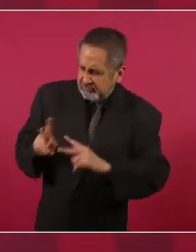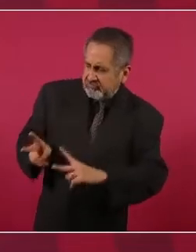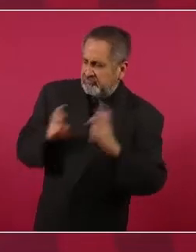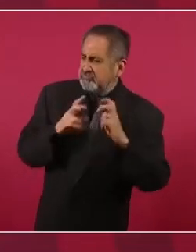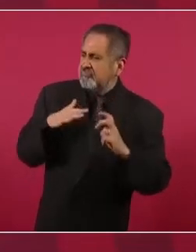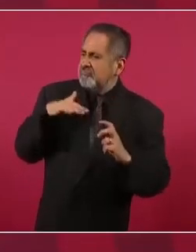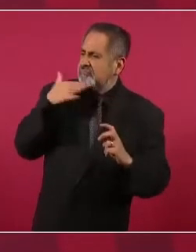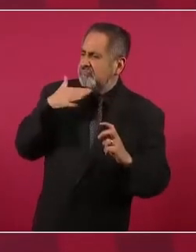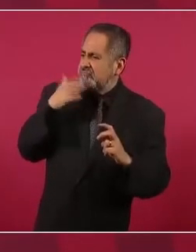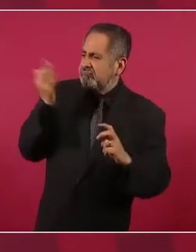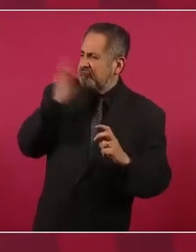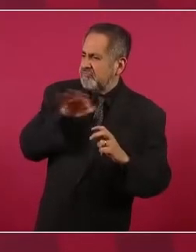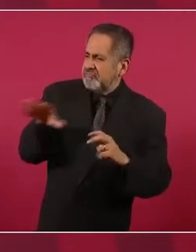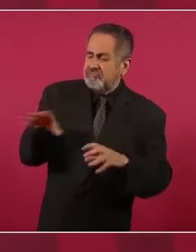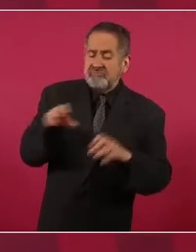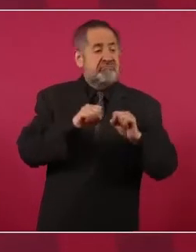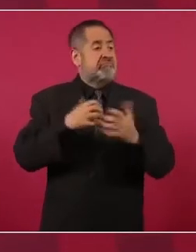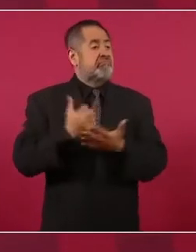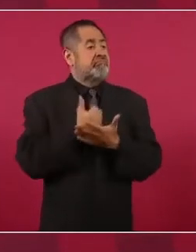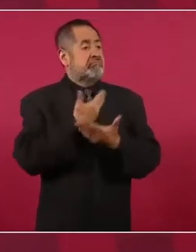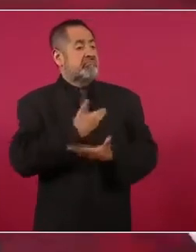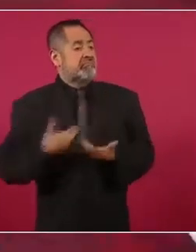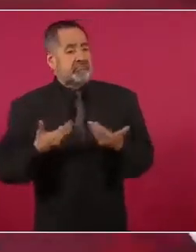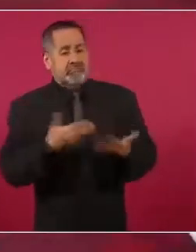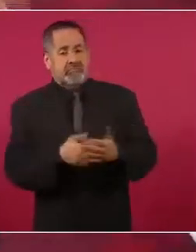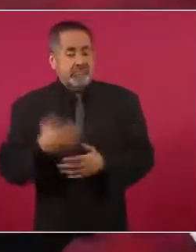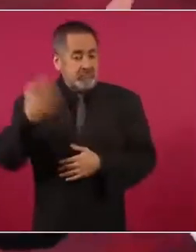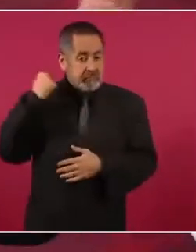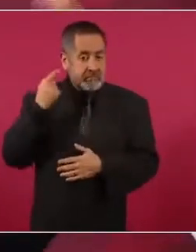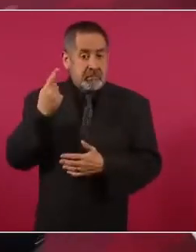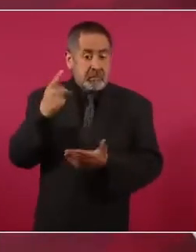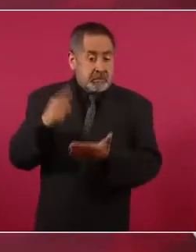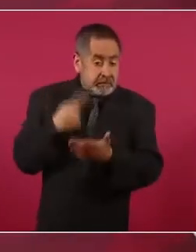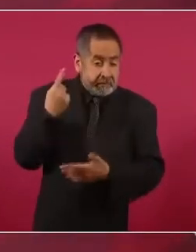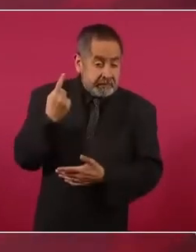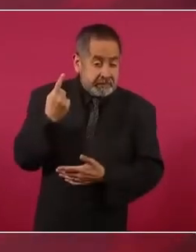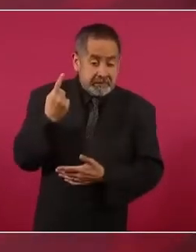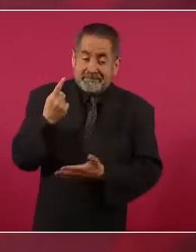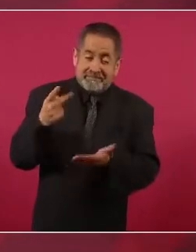Repito, ya lo hicieron, no una vez, varias veces.